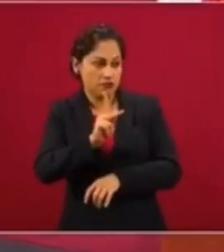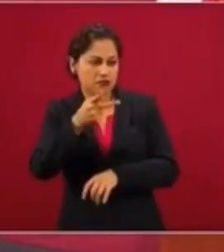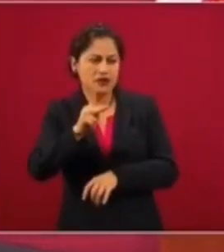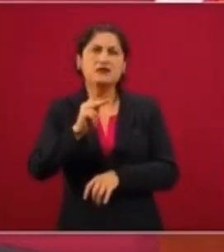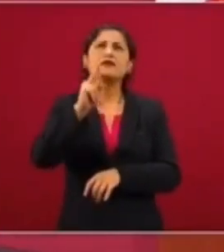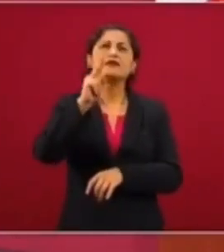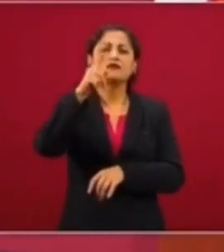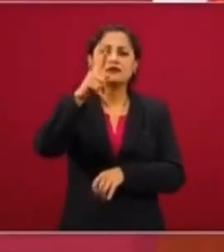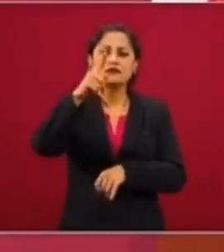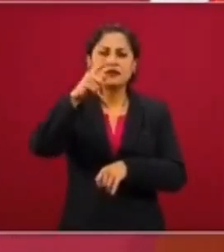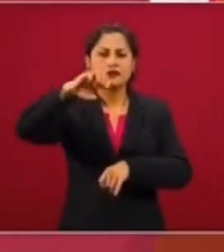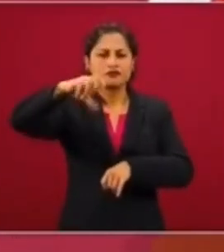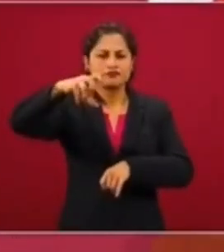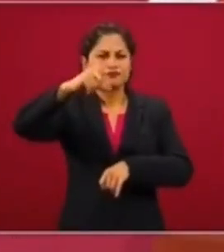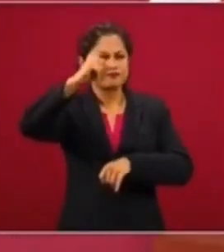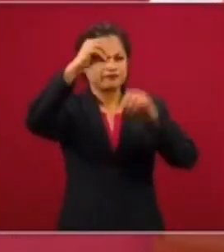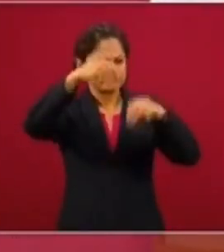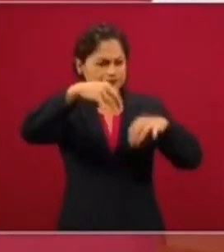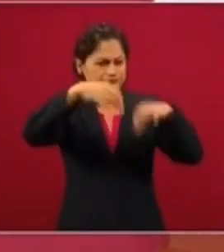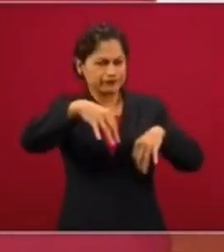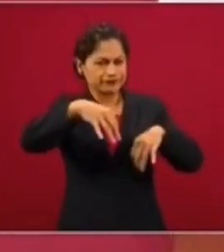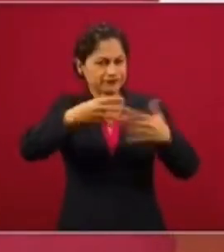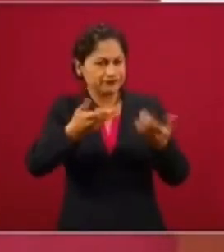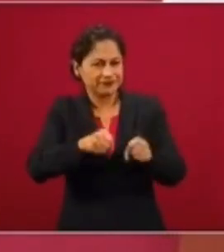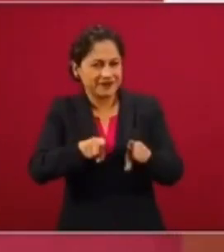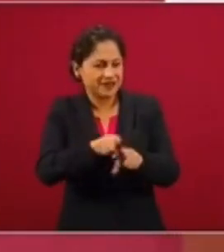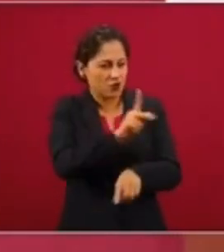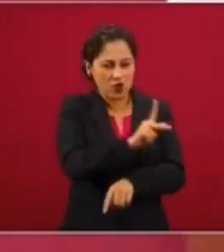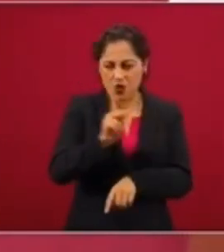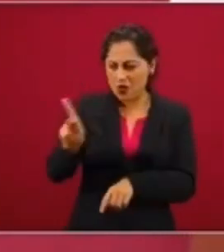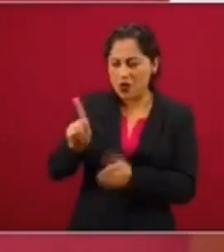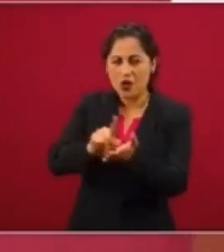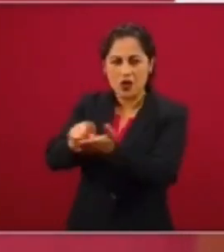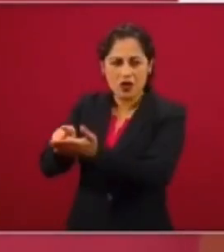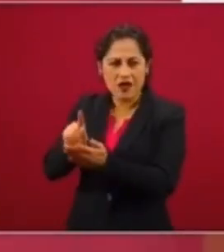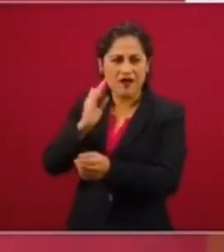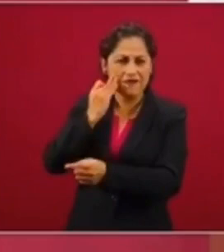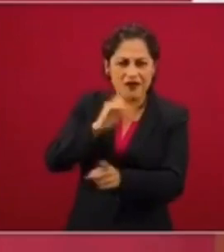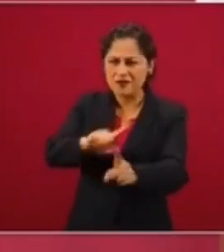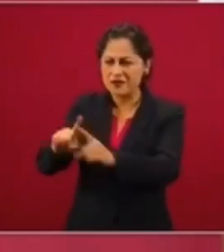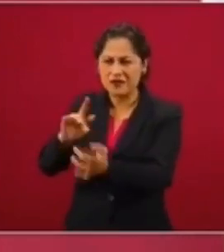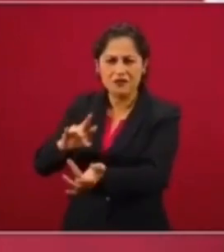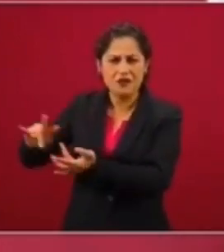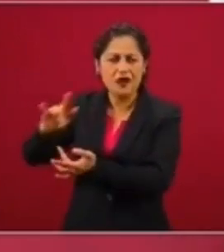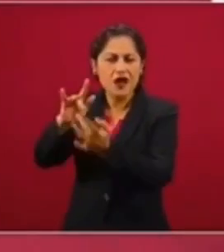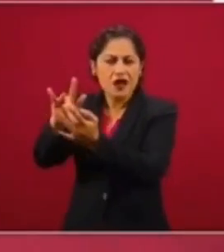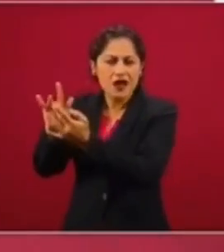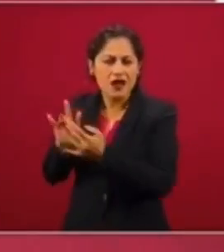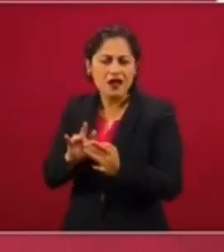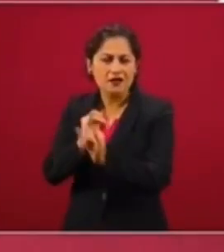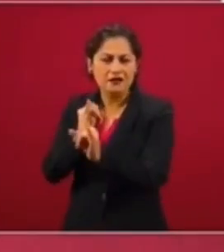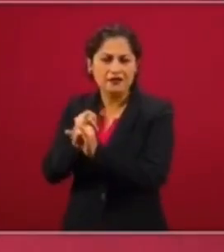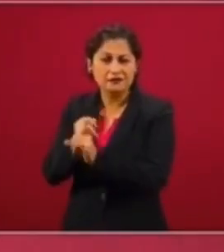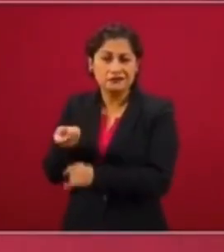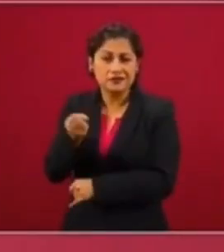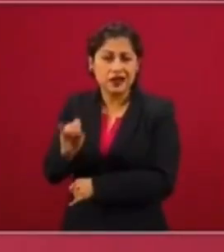Bueno, ¿qué es lo que pasa en las redes? Son bots. Ese es un tema que vamos a tratar aquí.